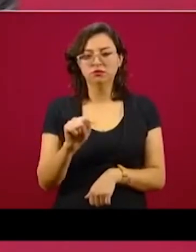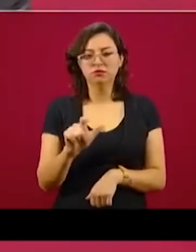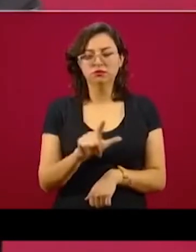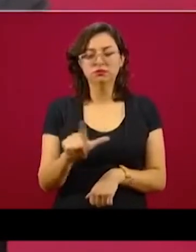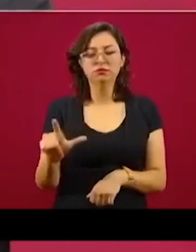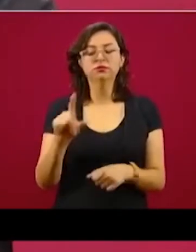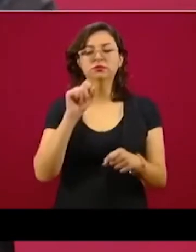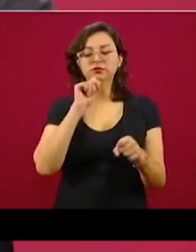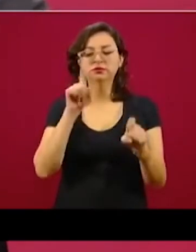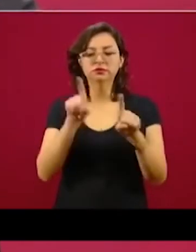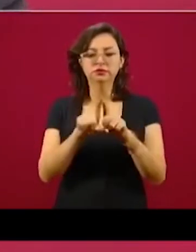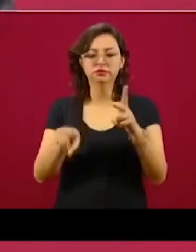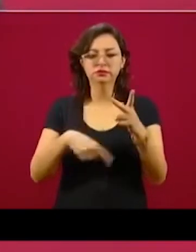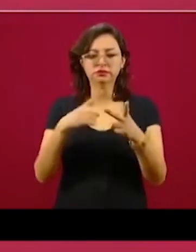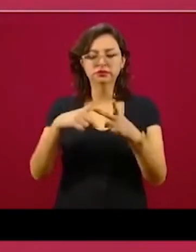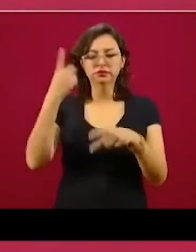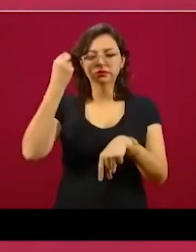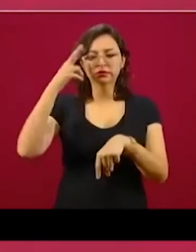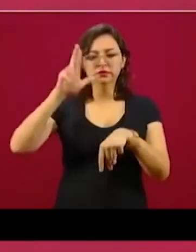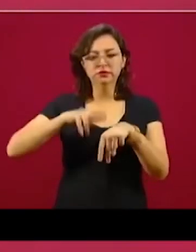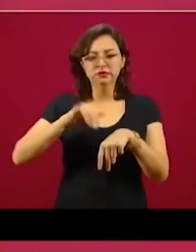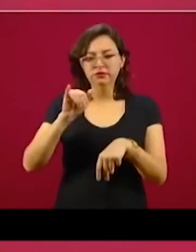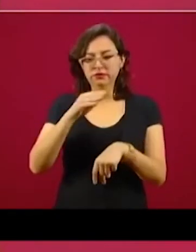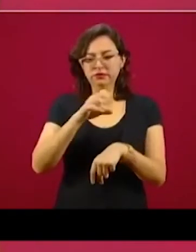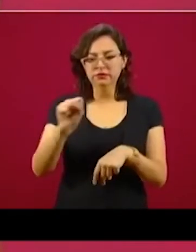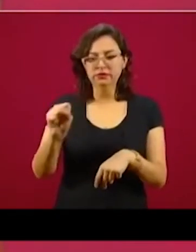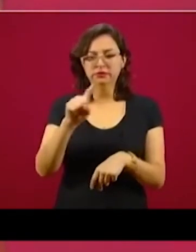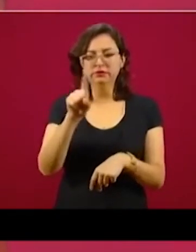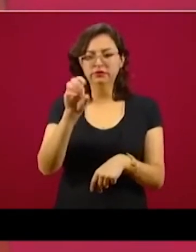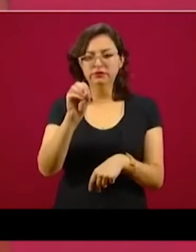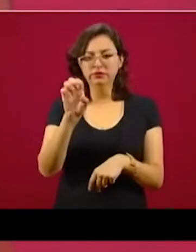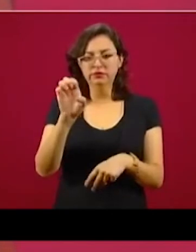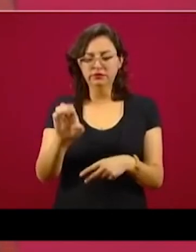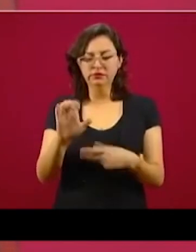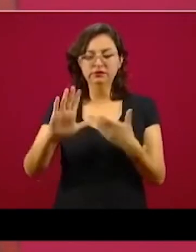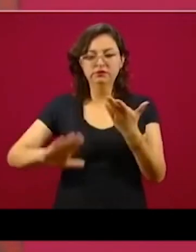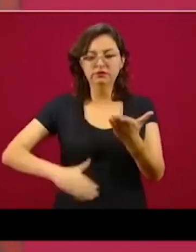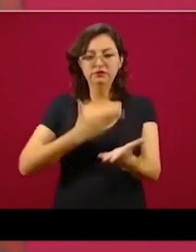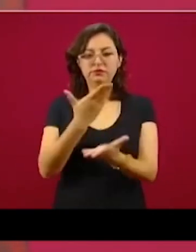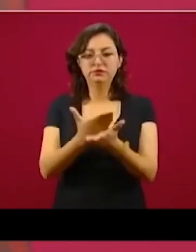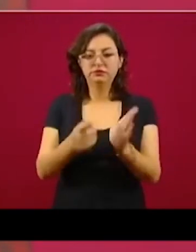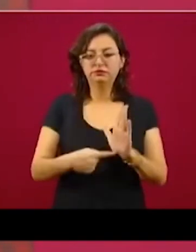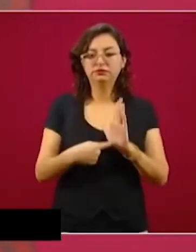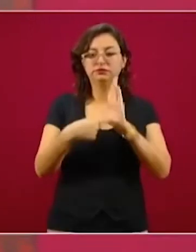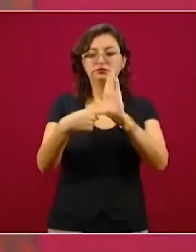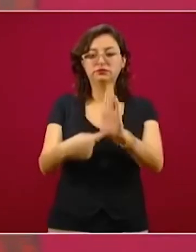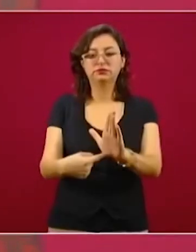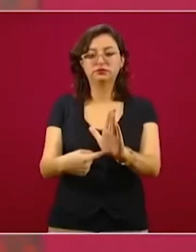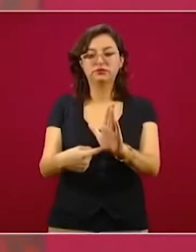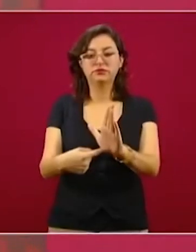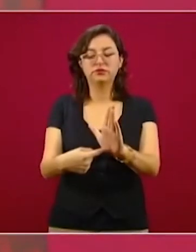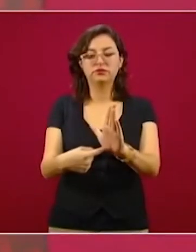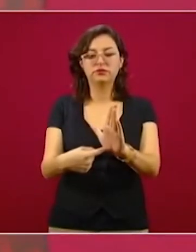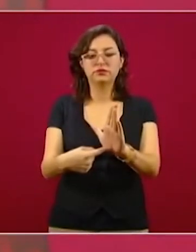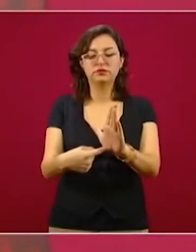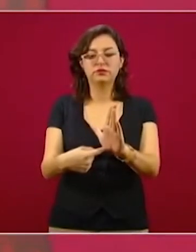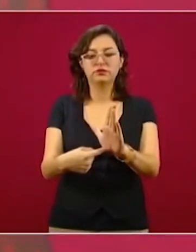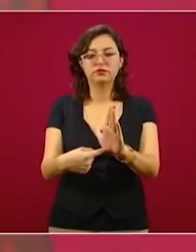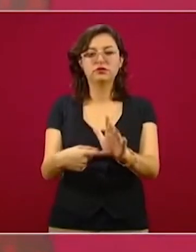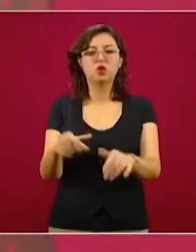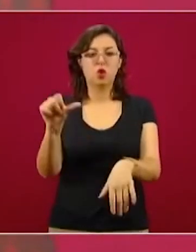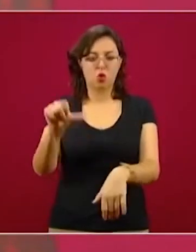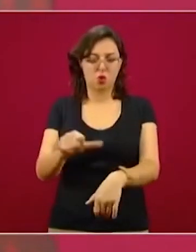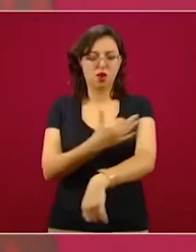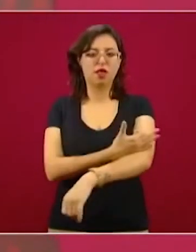del Seguro Social, Soler Robledo, van a presentar hoy por la